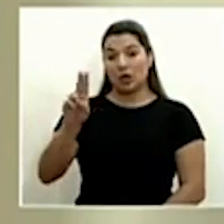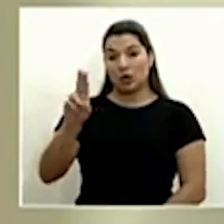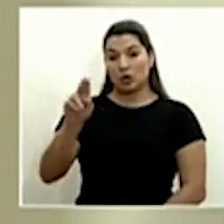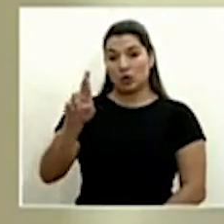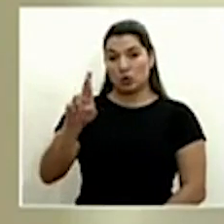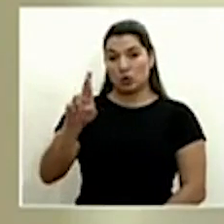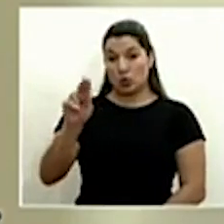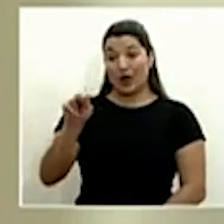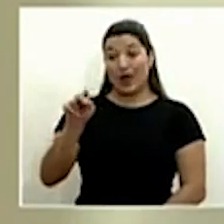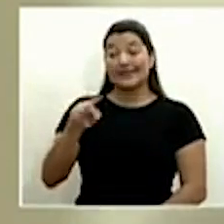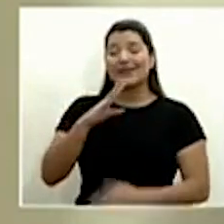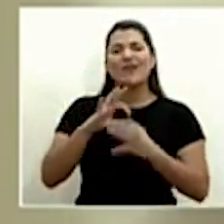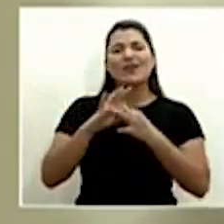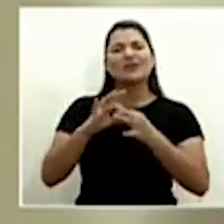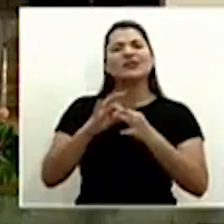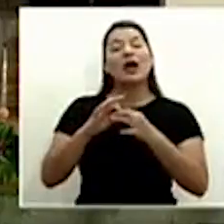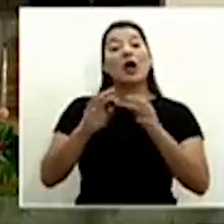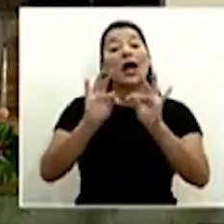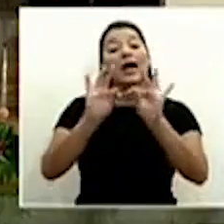por la Cultura.